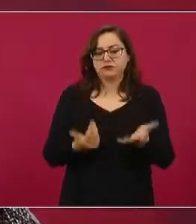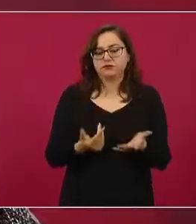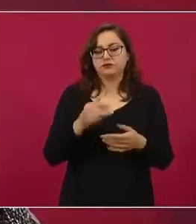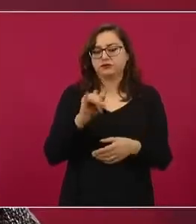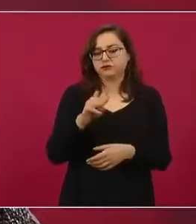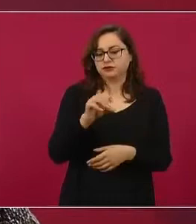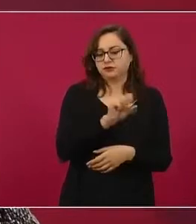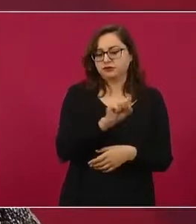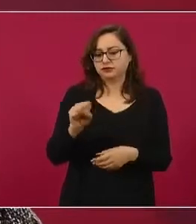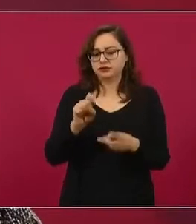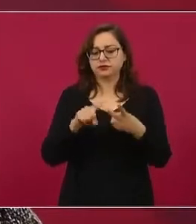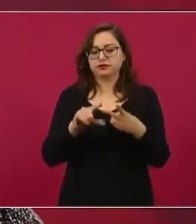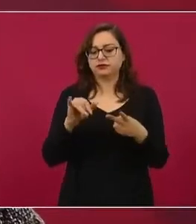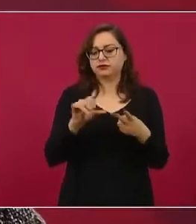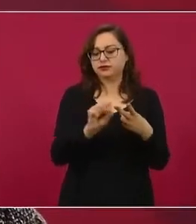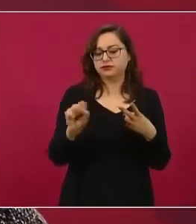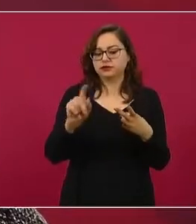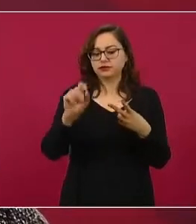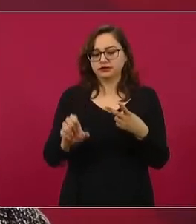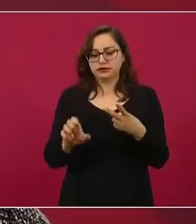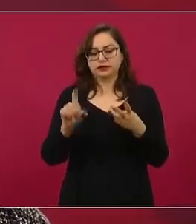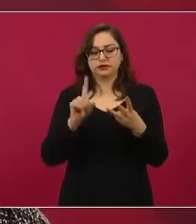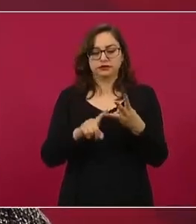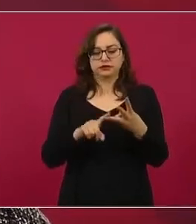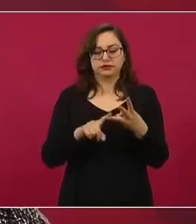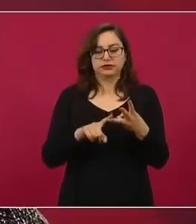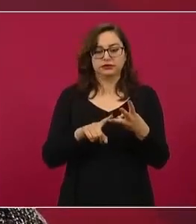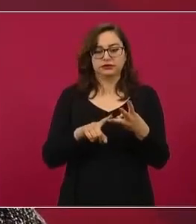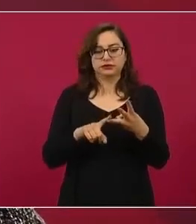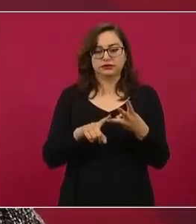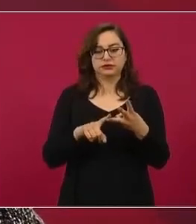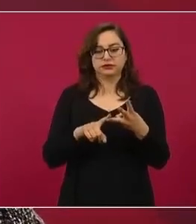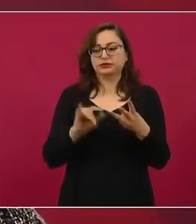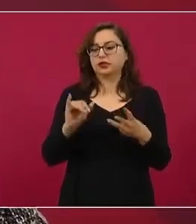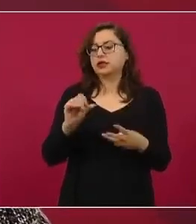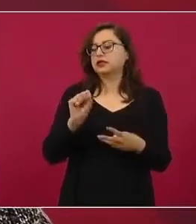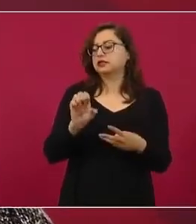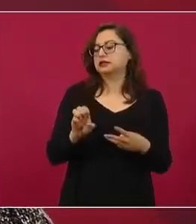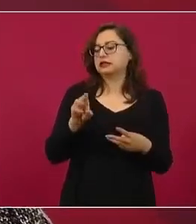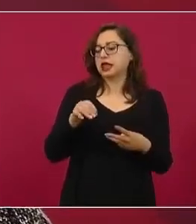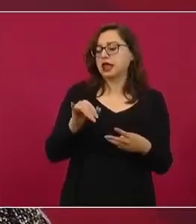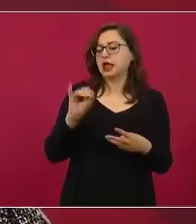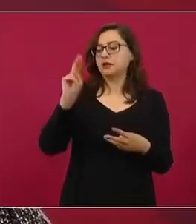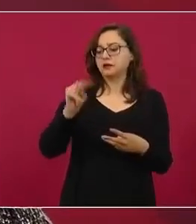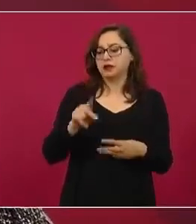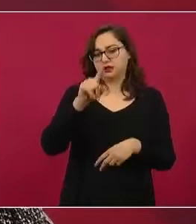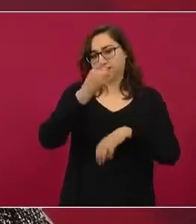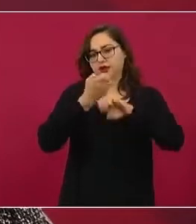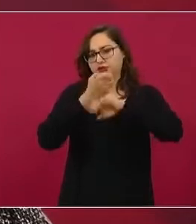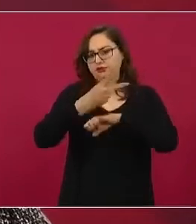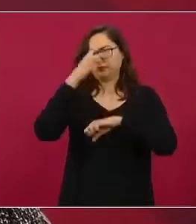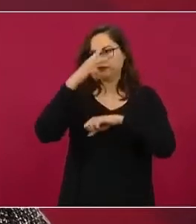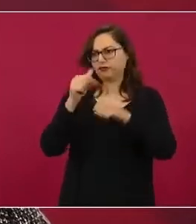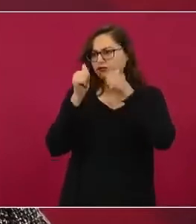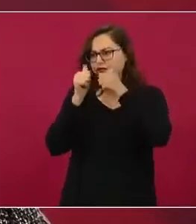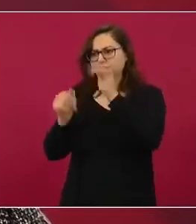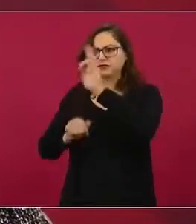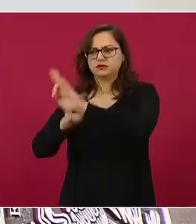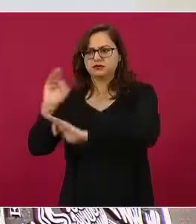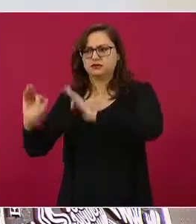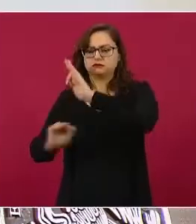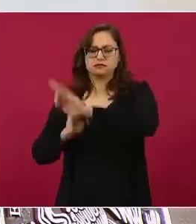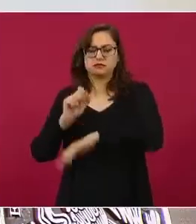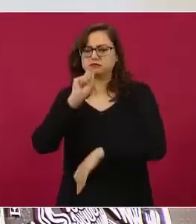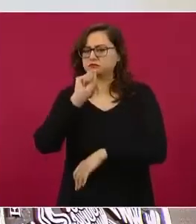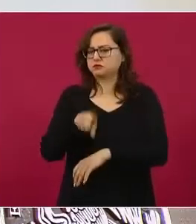sea el IMSS, el Isssteo o incluso a nivel Estado de México es el ISEMIM y se procede a darle la atención. Entonces, eso sigue.